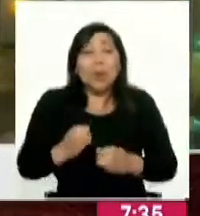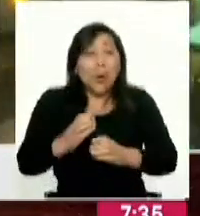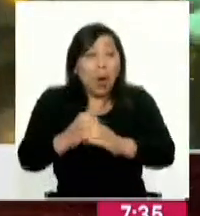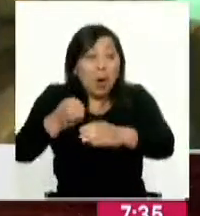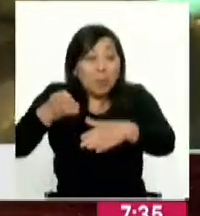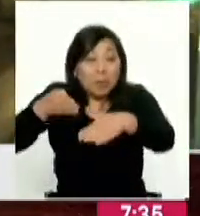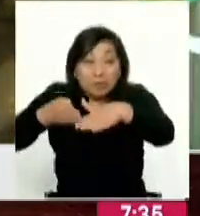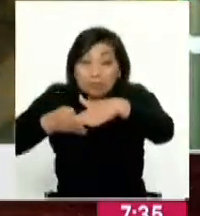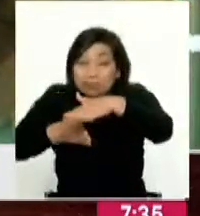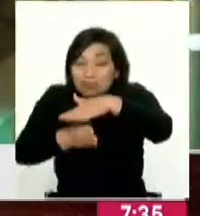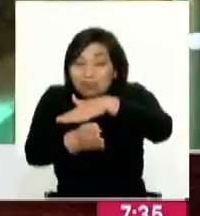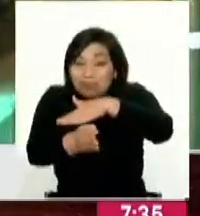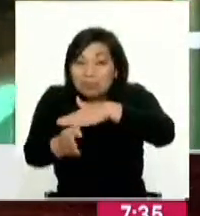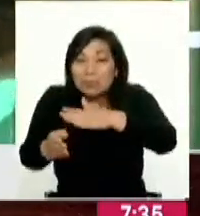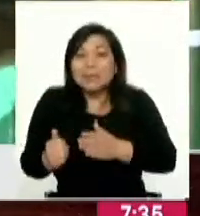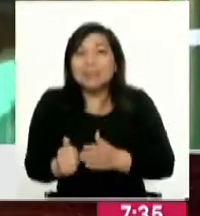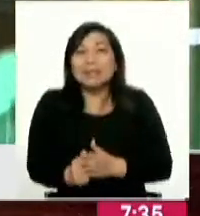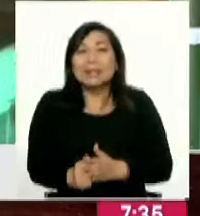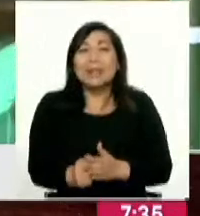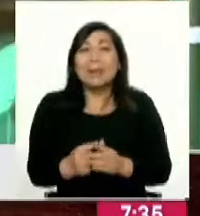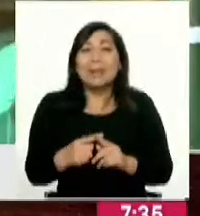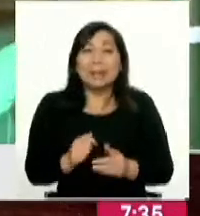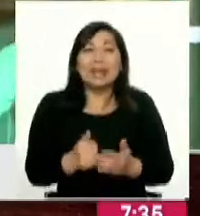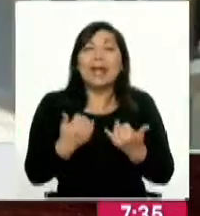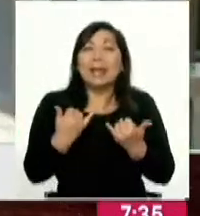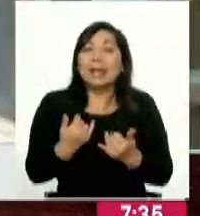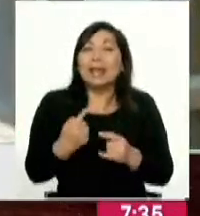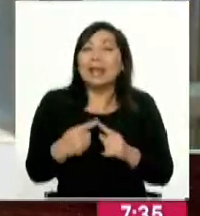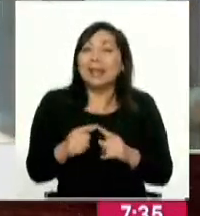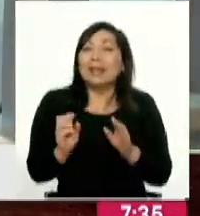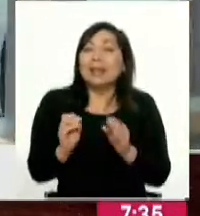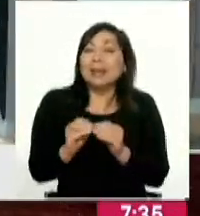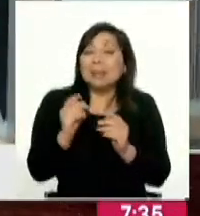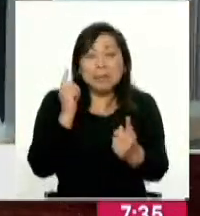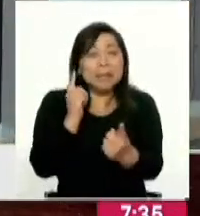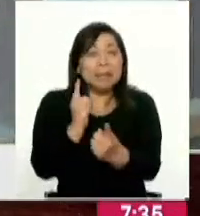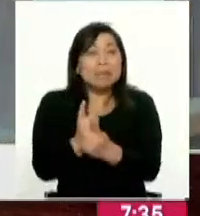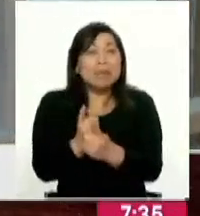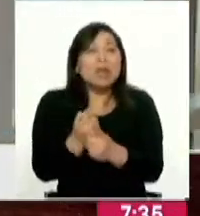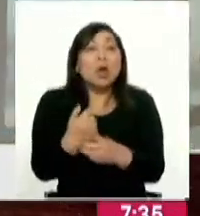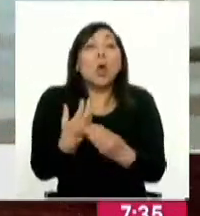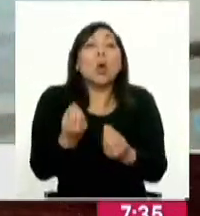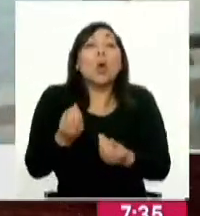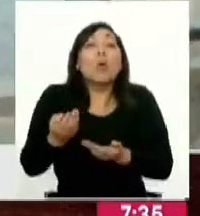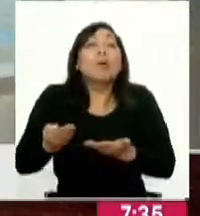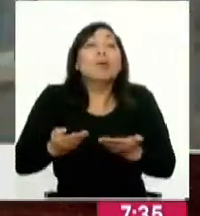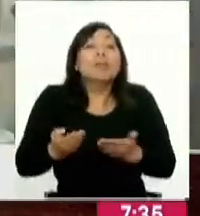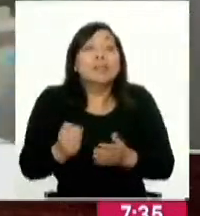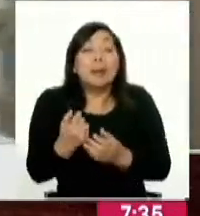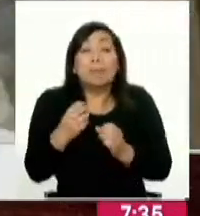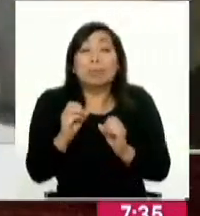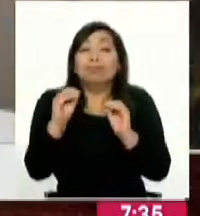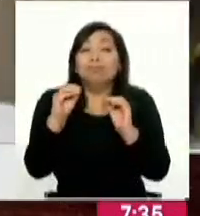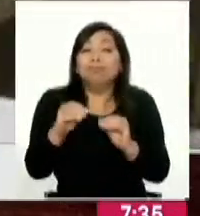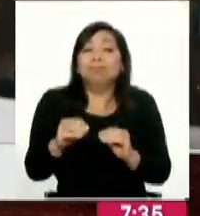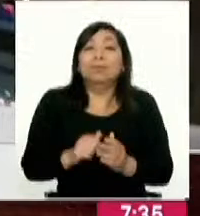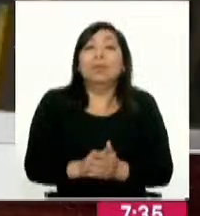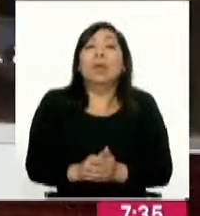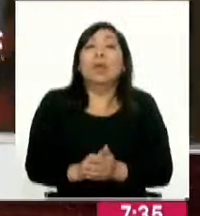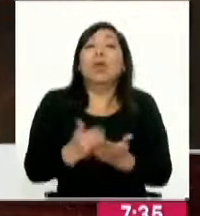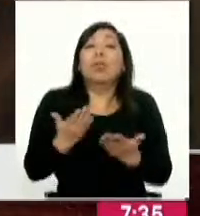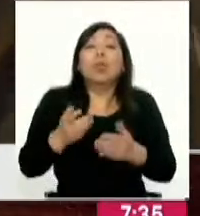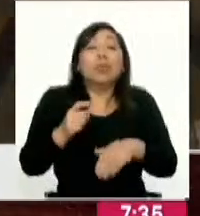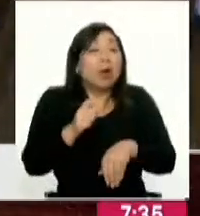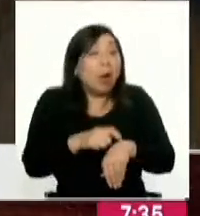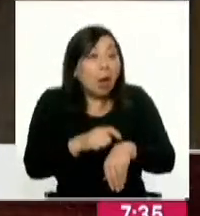y el servicio del COSAC, que es el metropolitano, es algo que deberíamos apuntar a este tipo de servicios formales, concesionados, donde